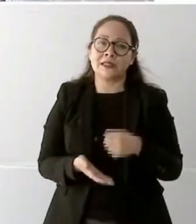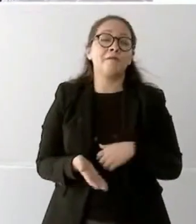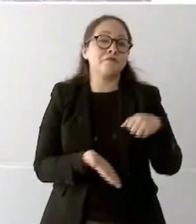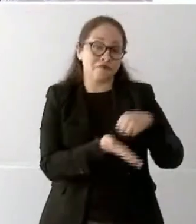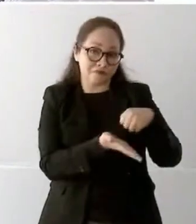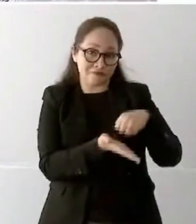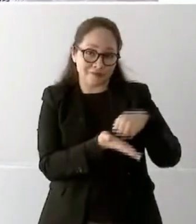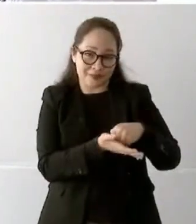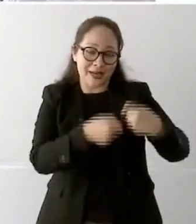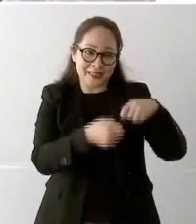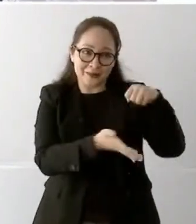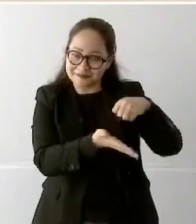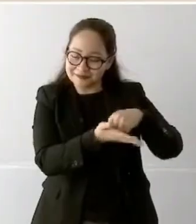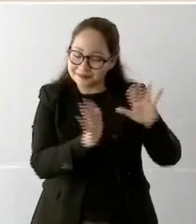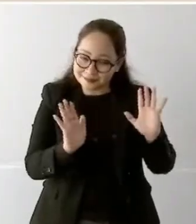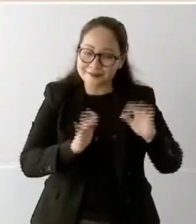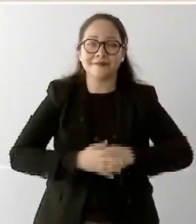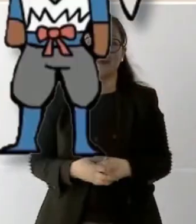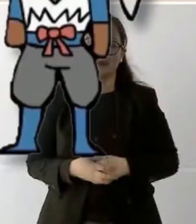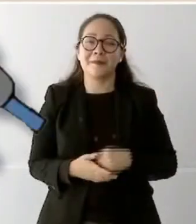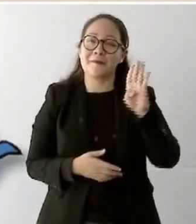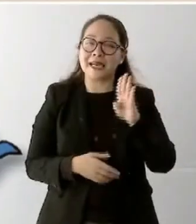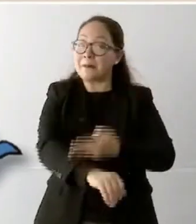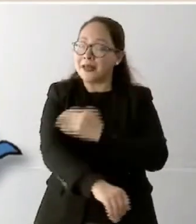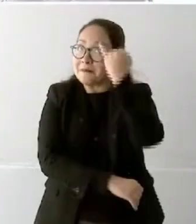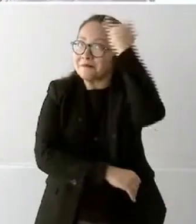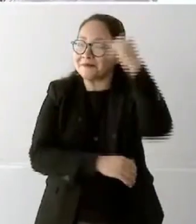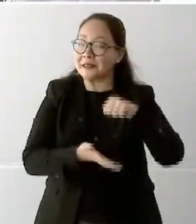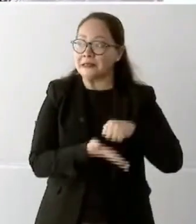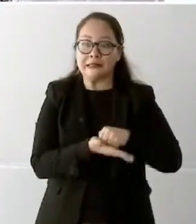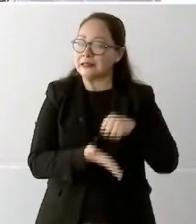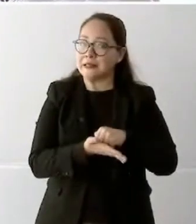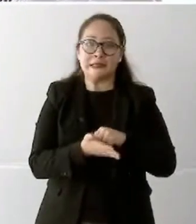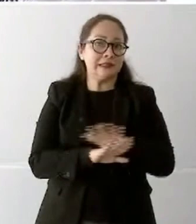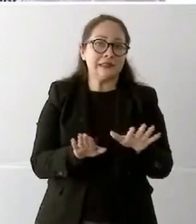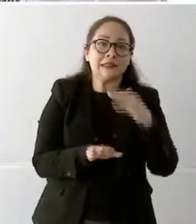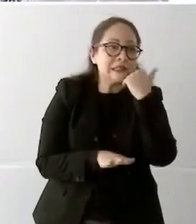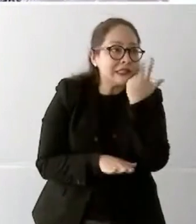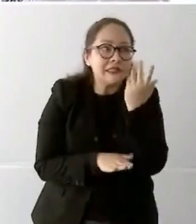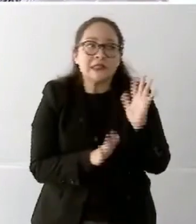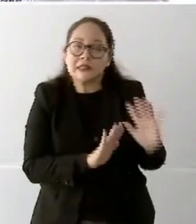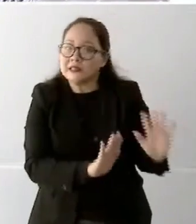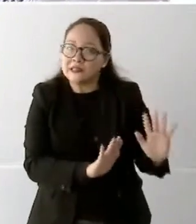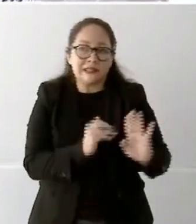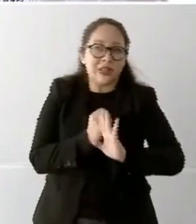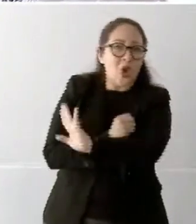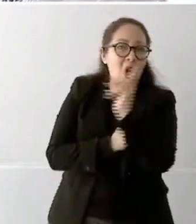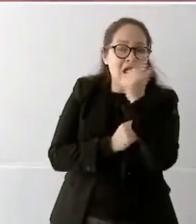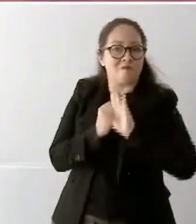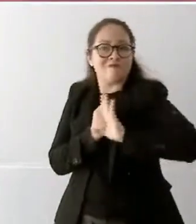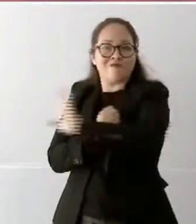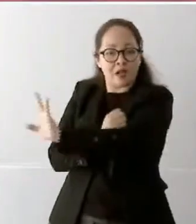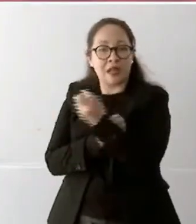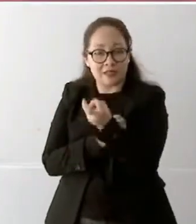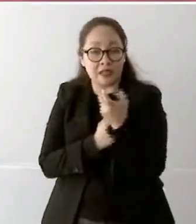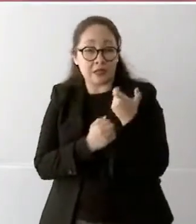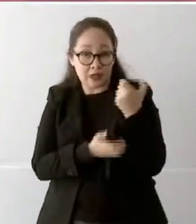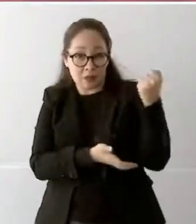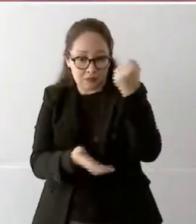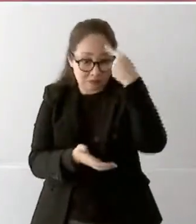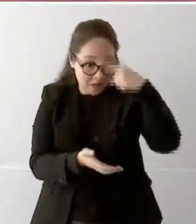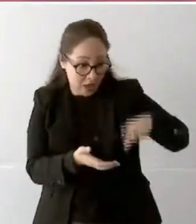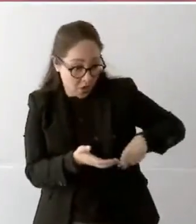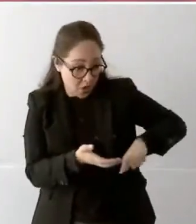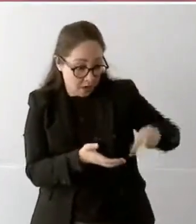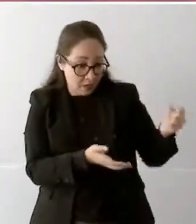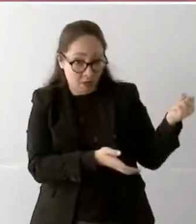Toco plástico como si fuese madera. No queremos que esta inversión pública, este dinero del